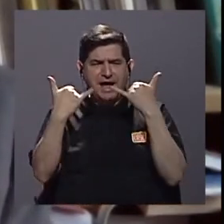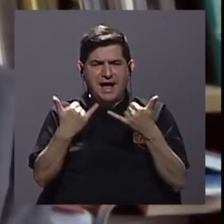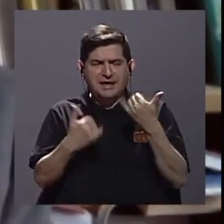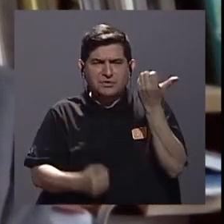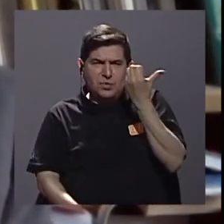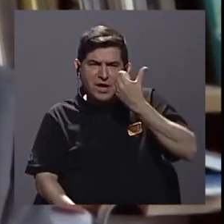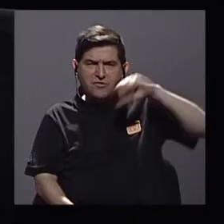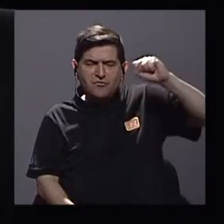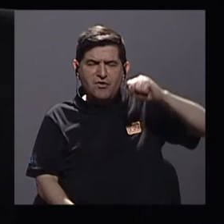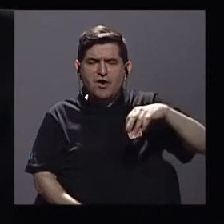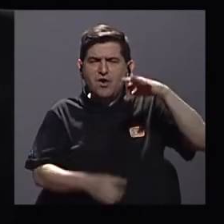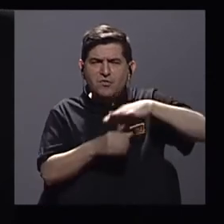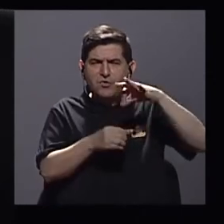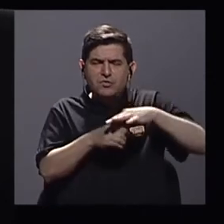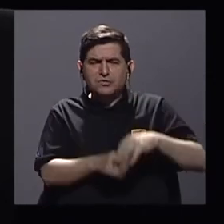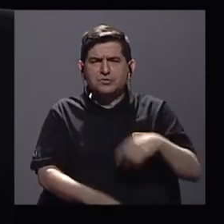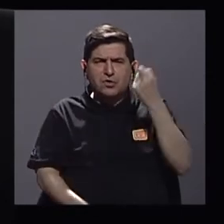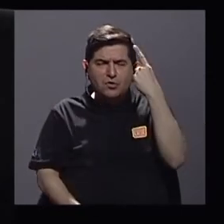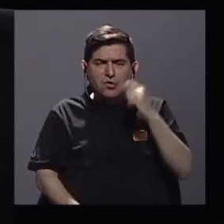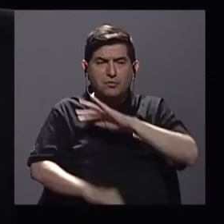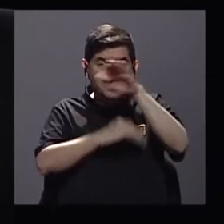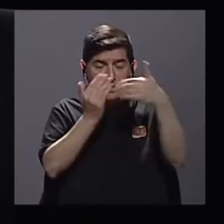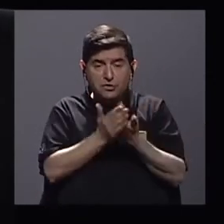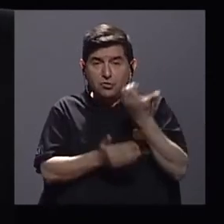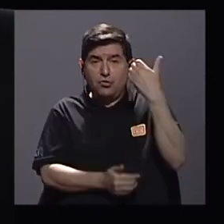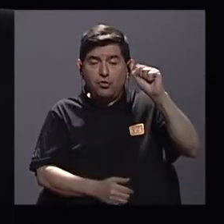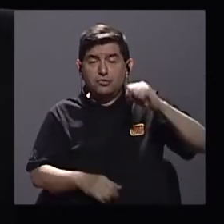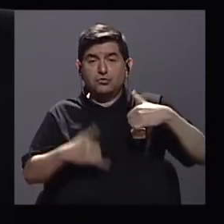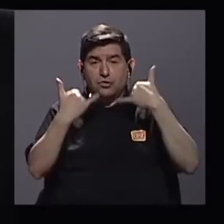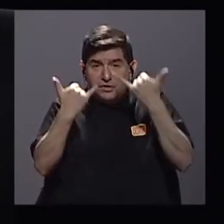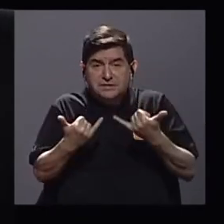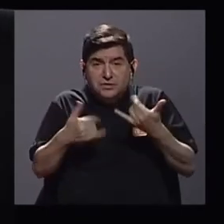¿cómo entenderlo desde todas las revoluciones que nos hemos encontrado?